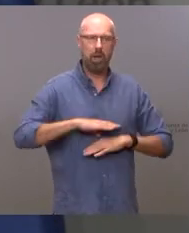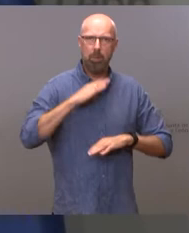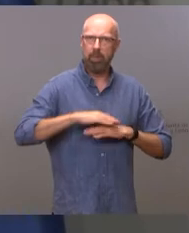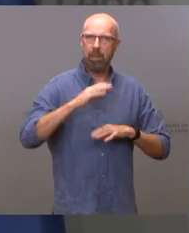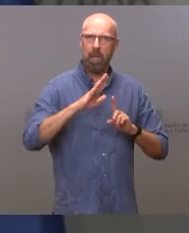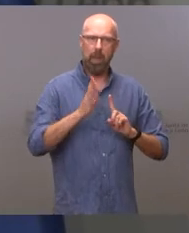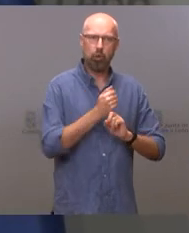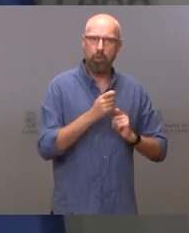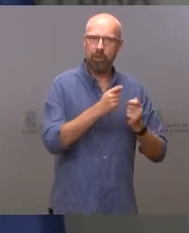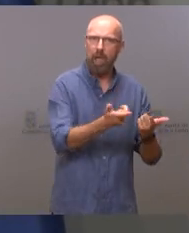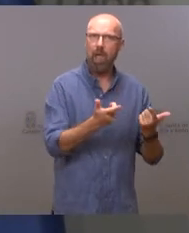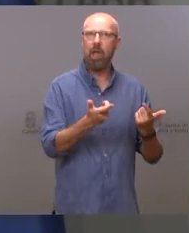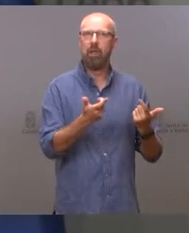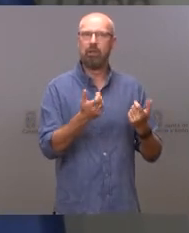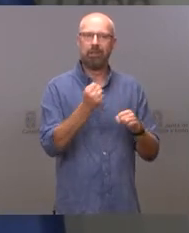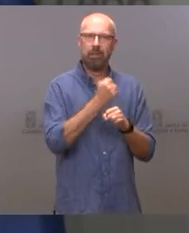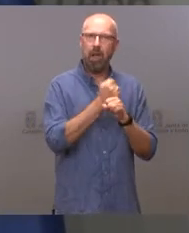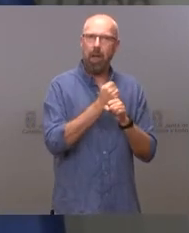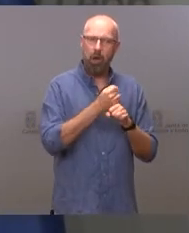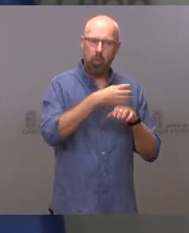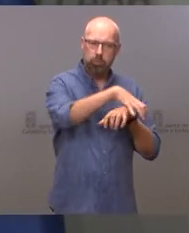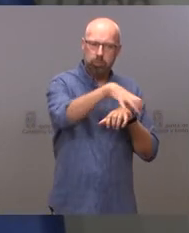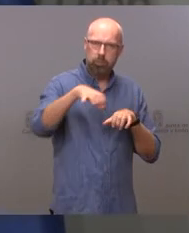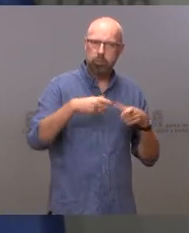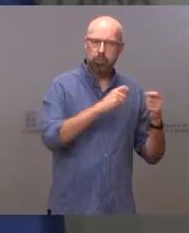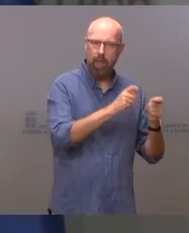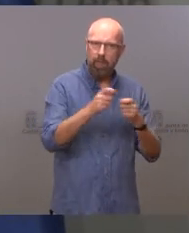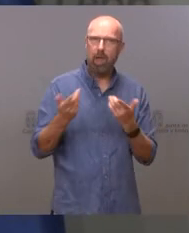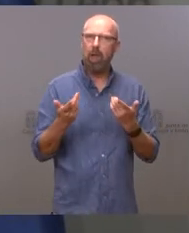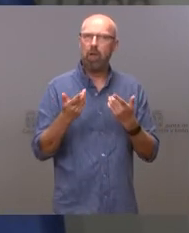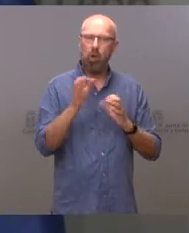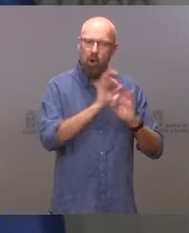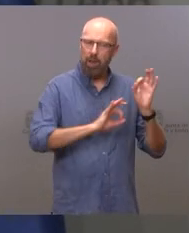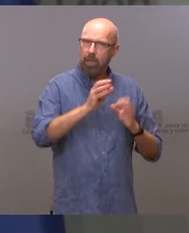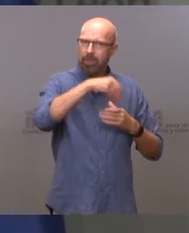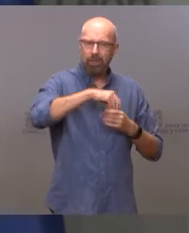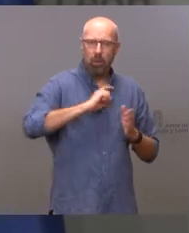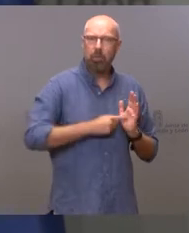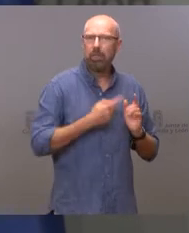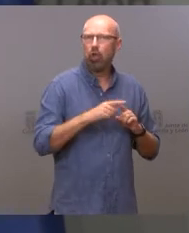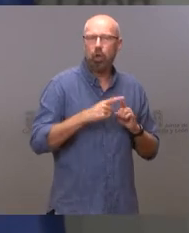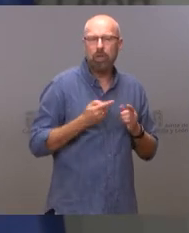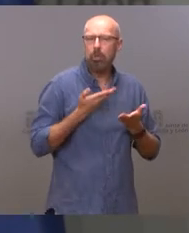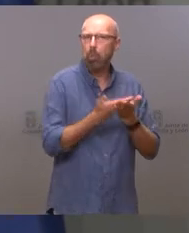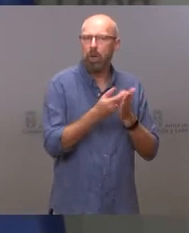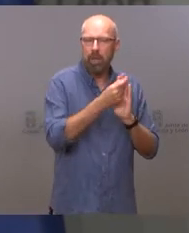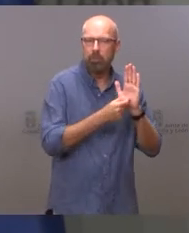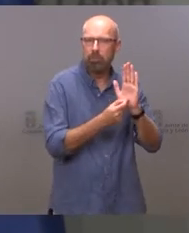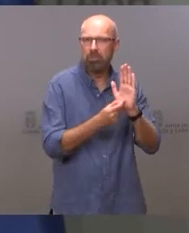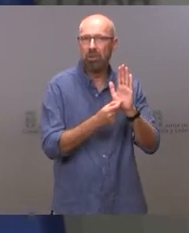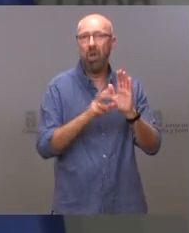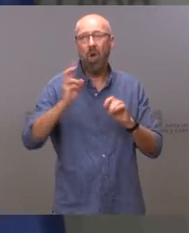Eso es una propuesta de atención primaria. Y lo otro, lo que hemos visto estos días, pues es lo mismo de siempre.